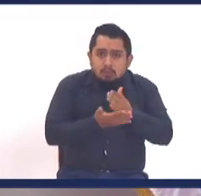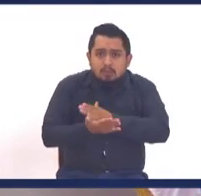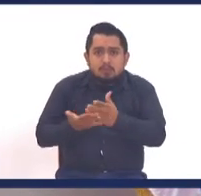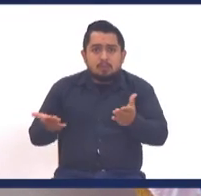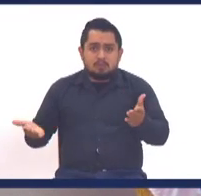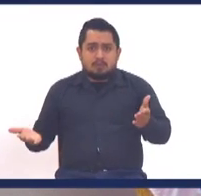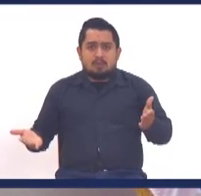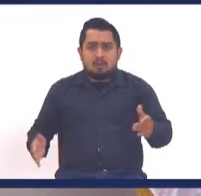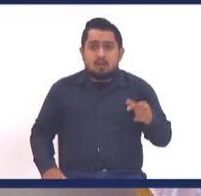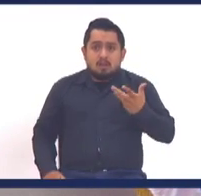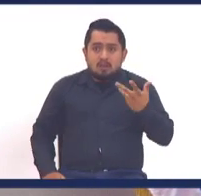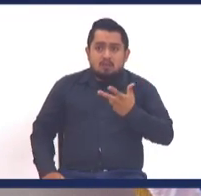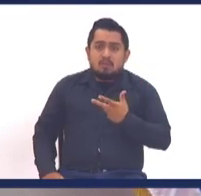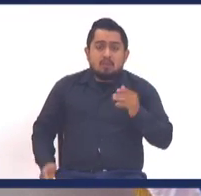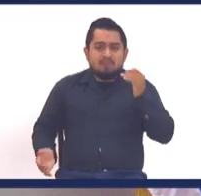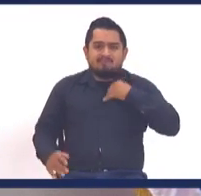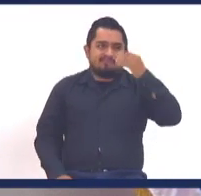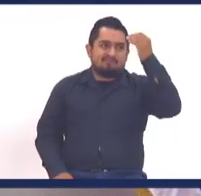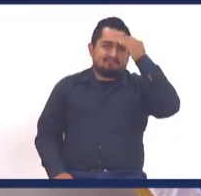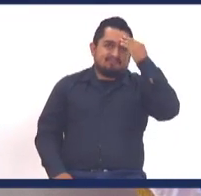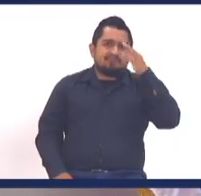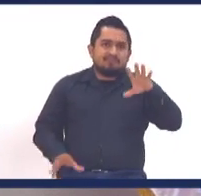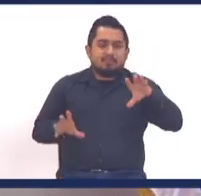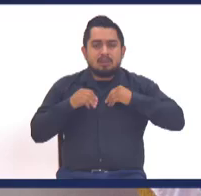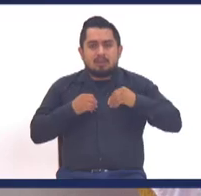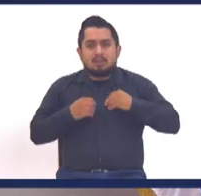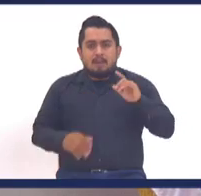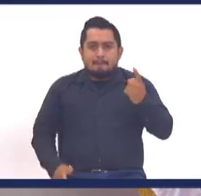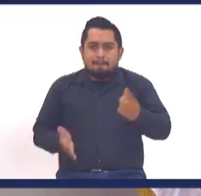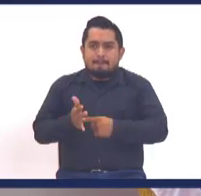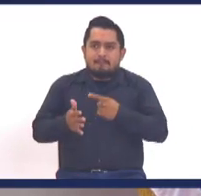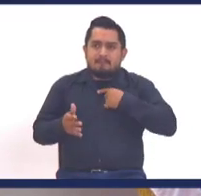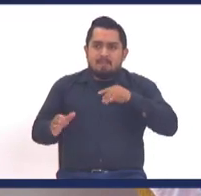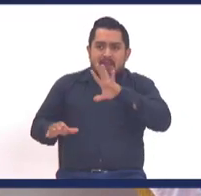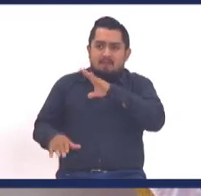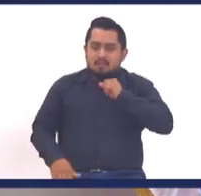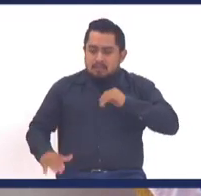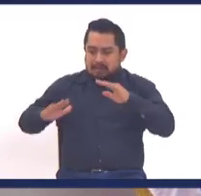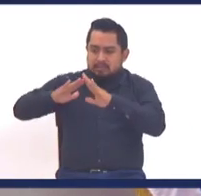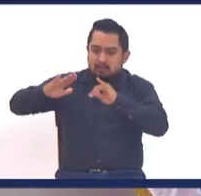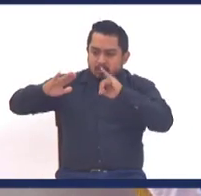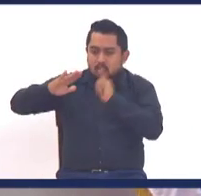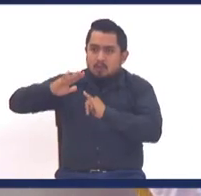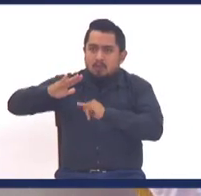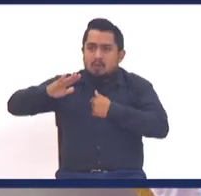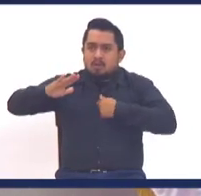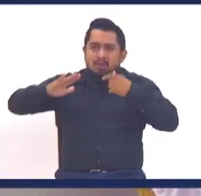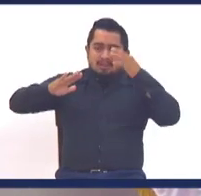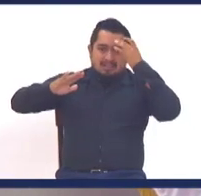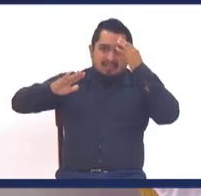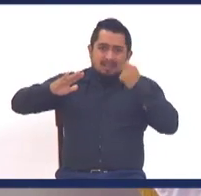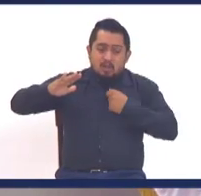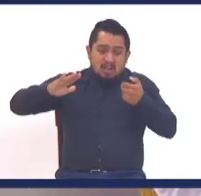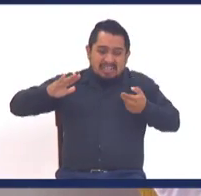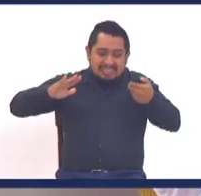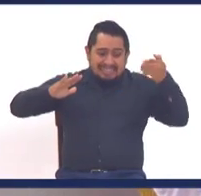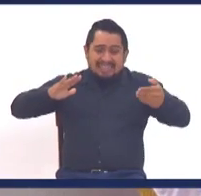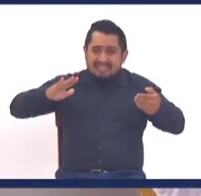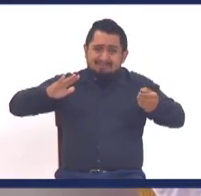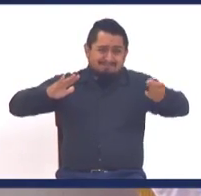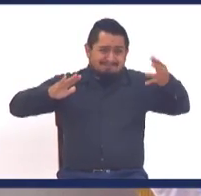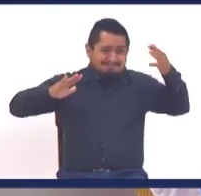¿cuántos de los que estamos aquí podemos reconocer que es la primera vez que estábamos en casa encerrados con nuestras familias en los últimos años?